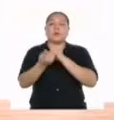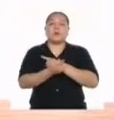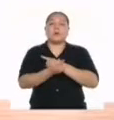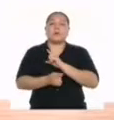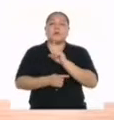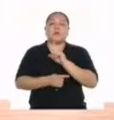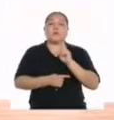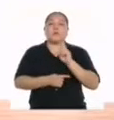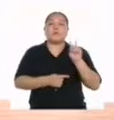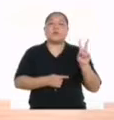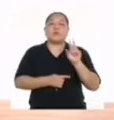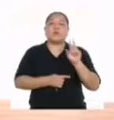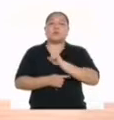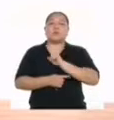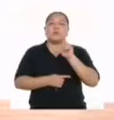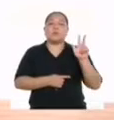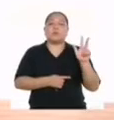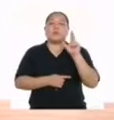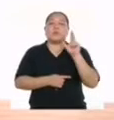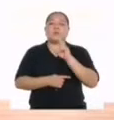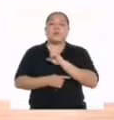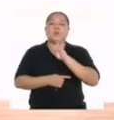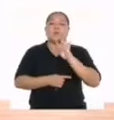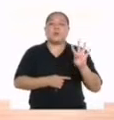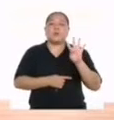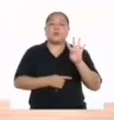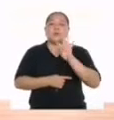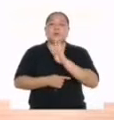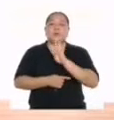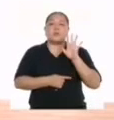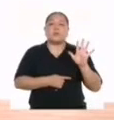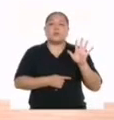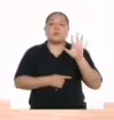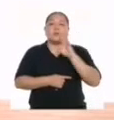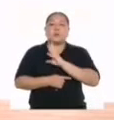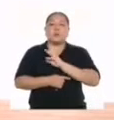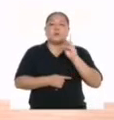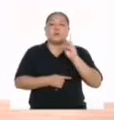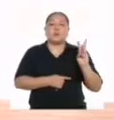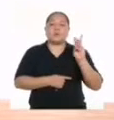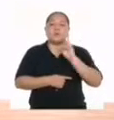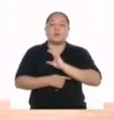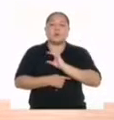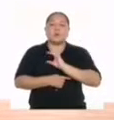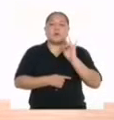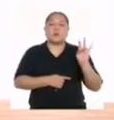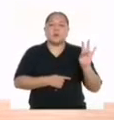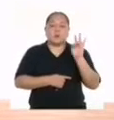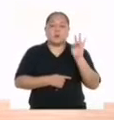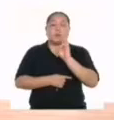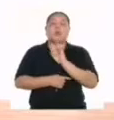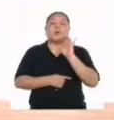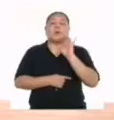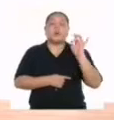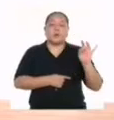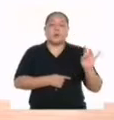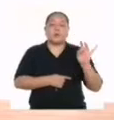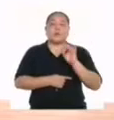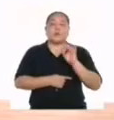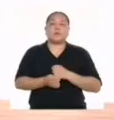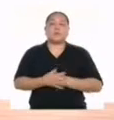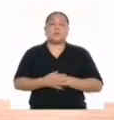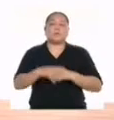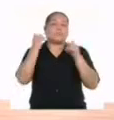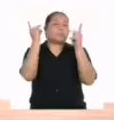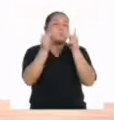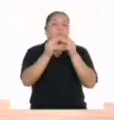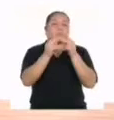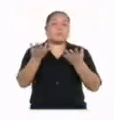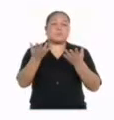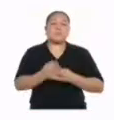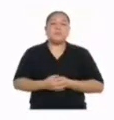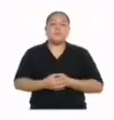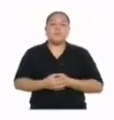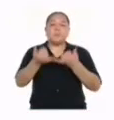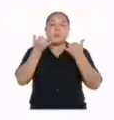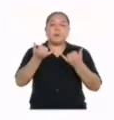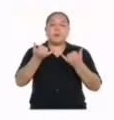perfecto